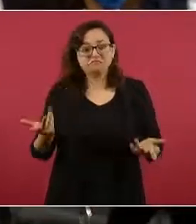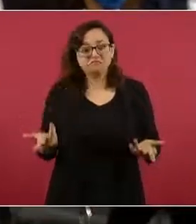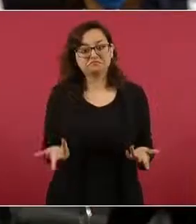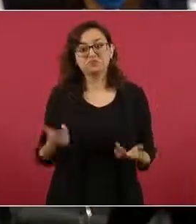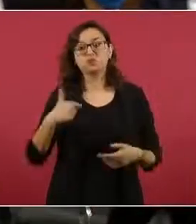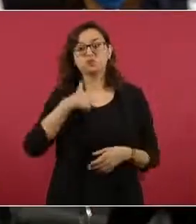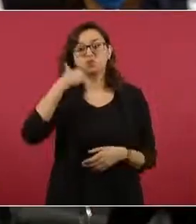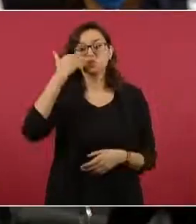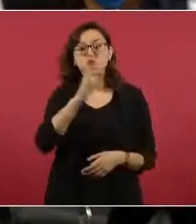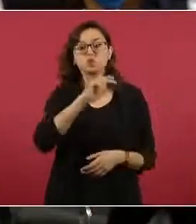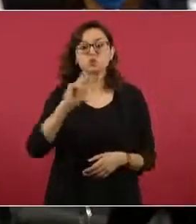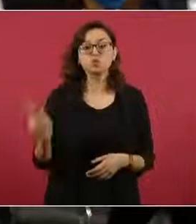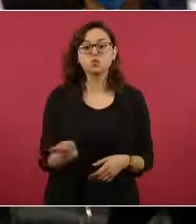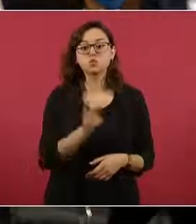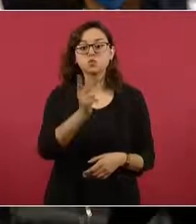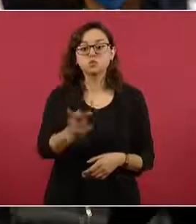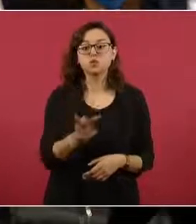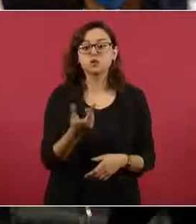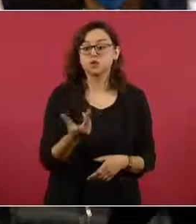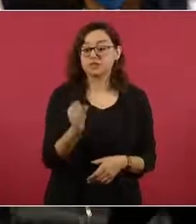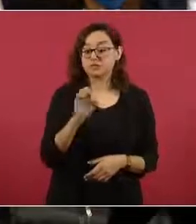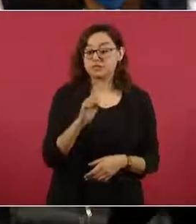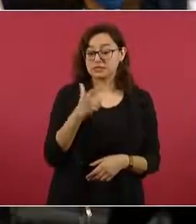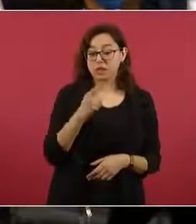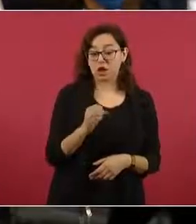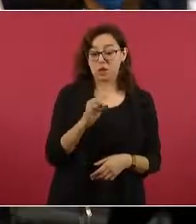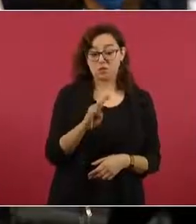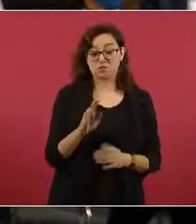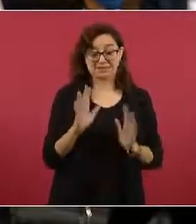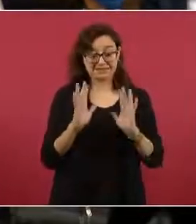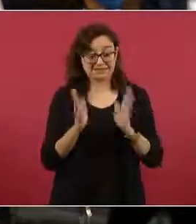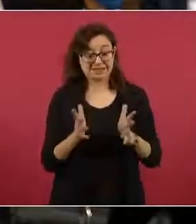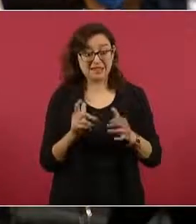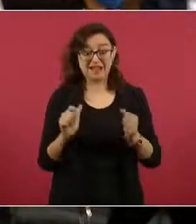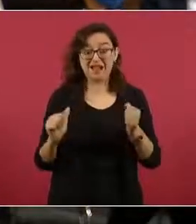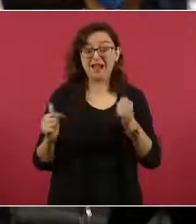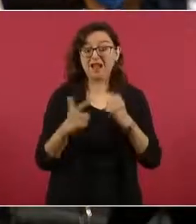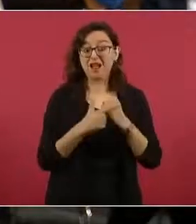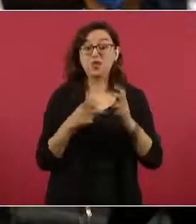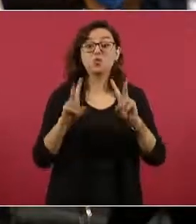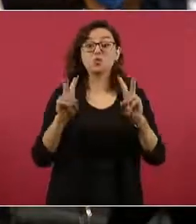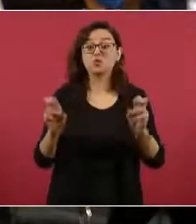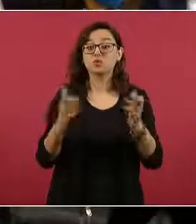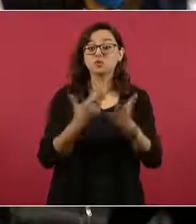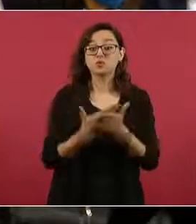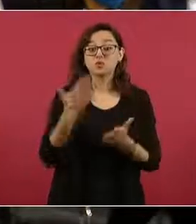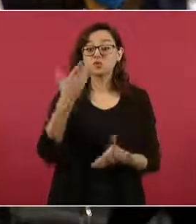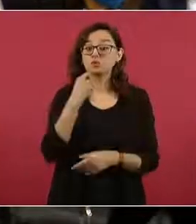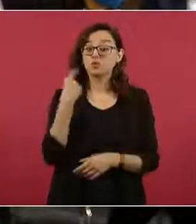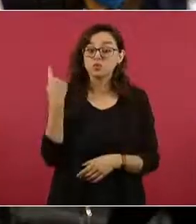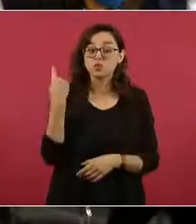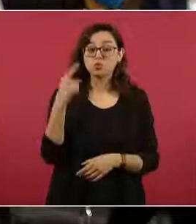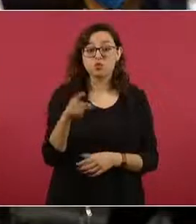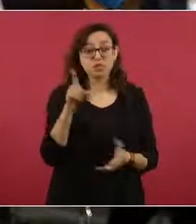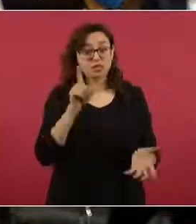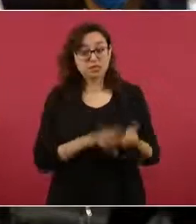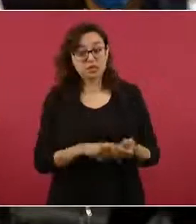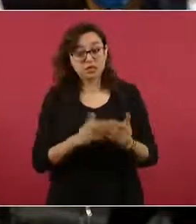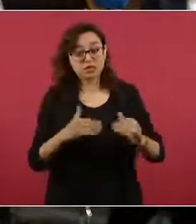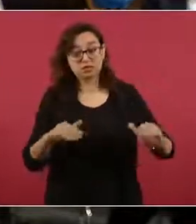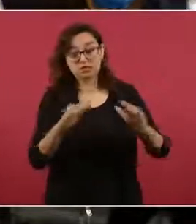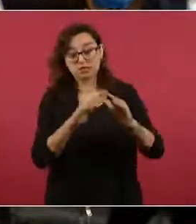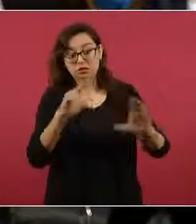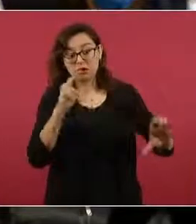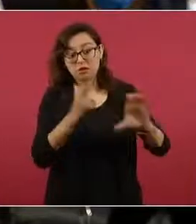la Secretaría de Gobernación ya presentó alguna denuncia por estas violaciones que ocurrieron en contra de